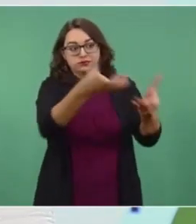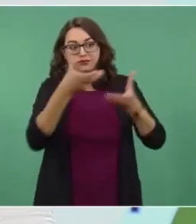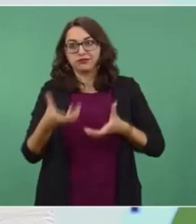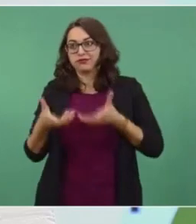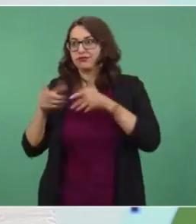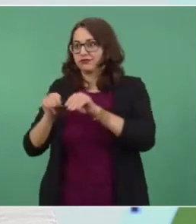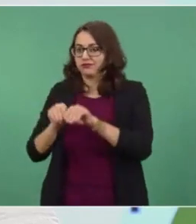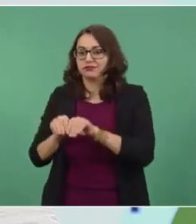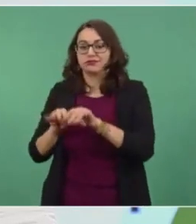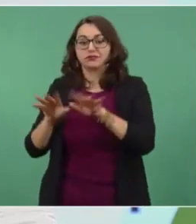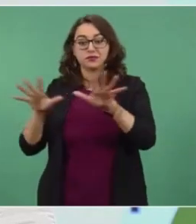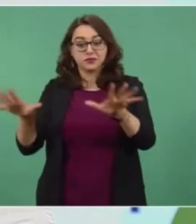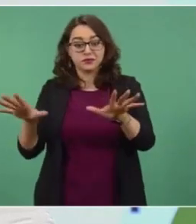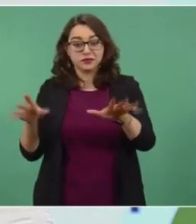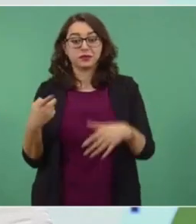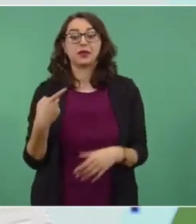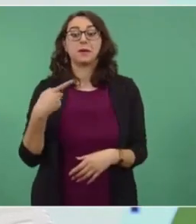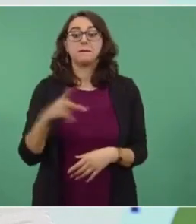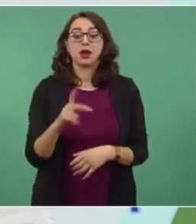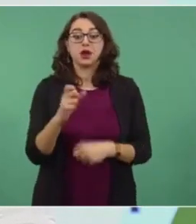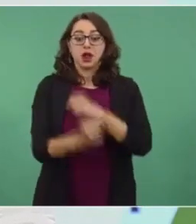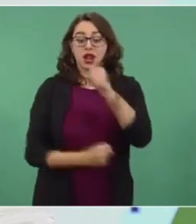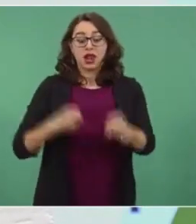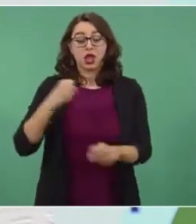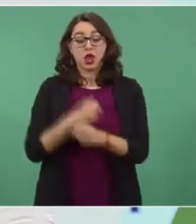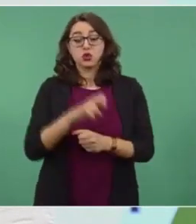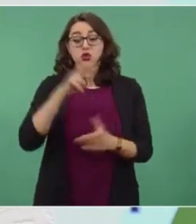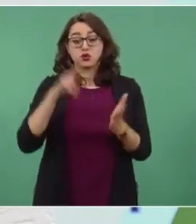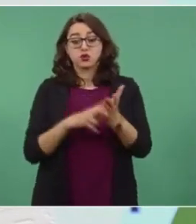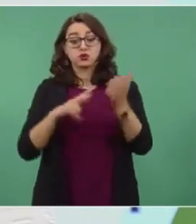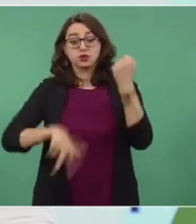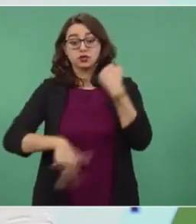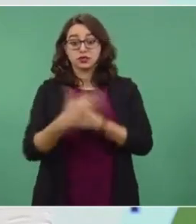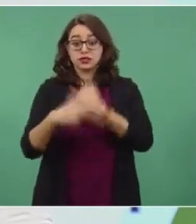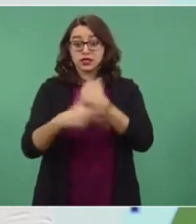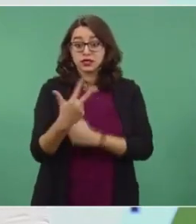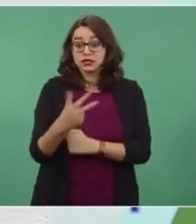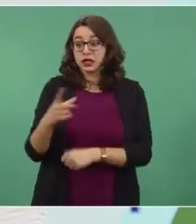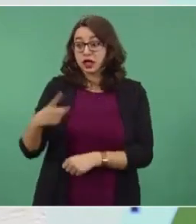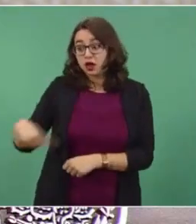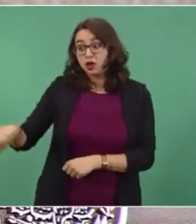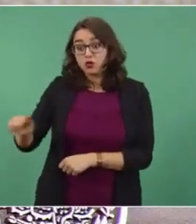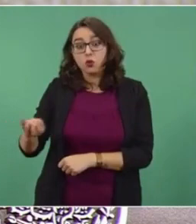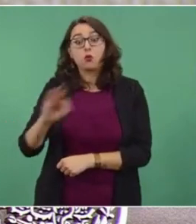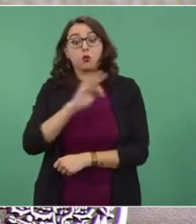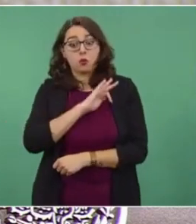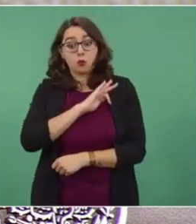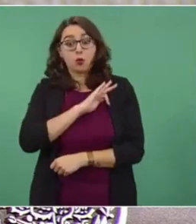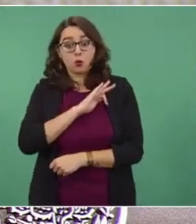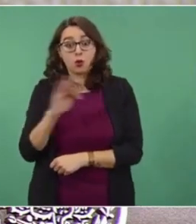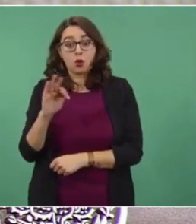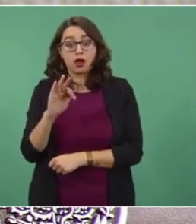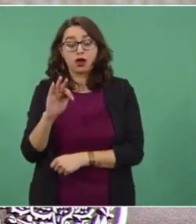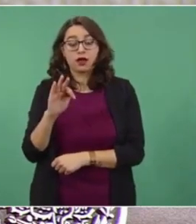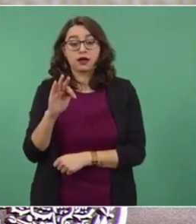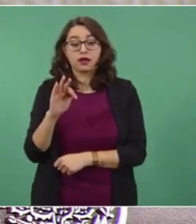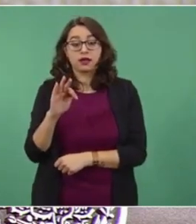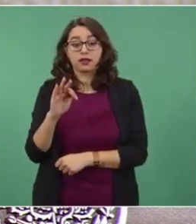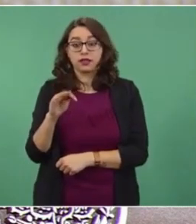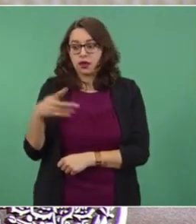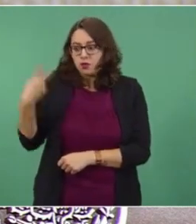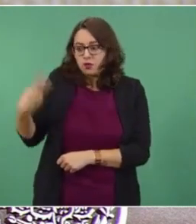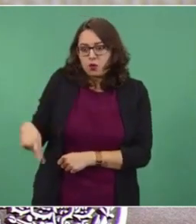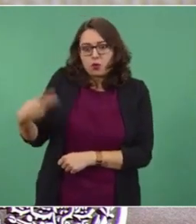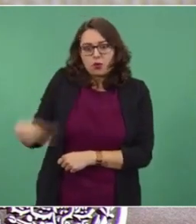2013 no contempló que la CFE tuviera acceso a estos certificados por la